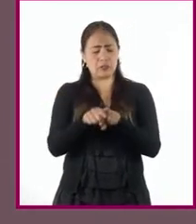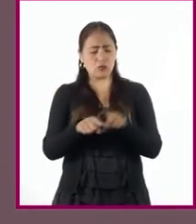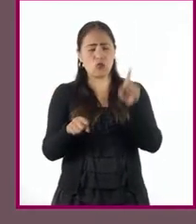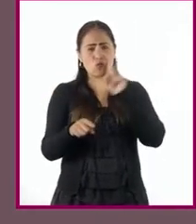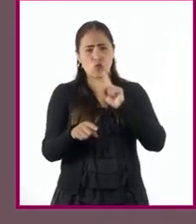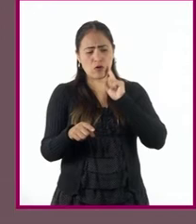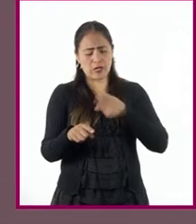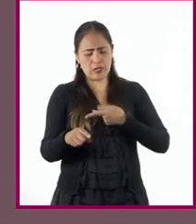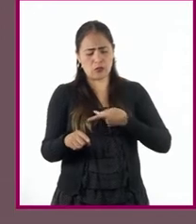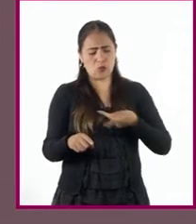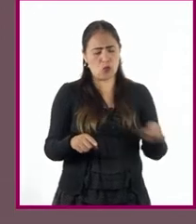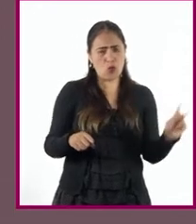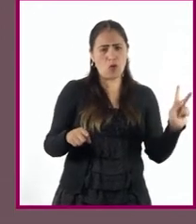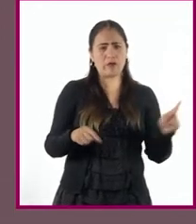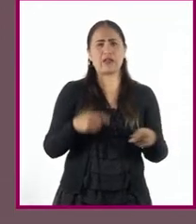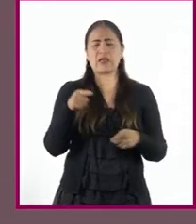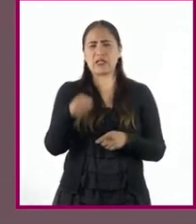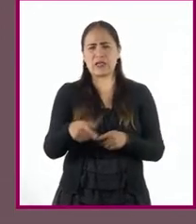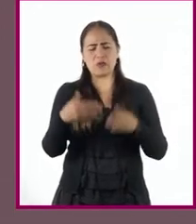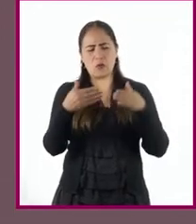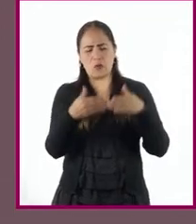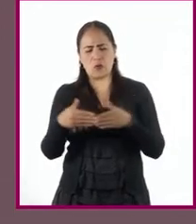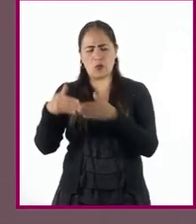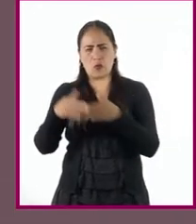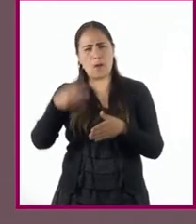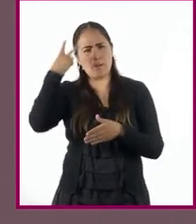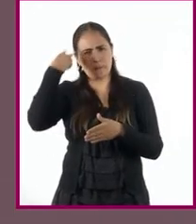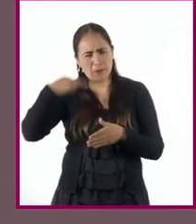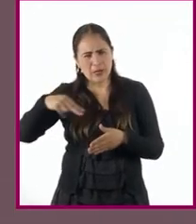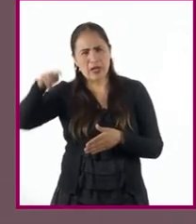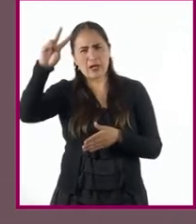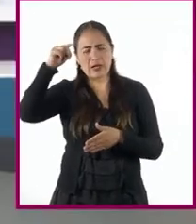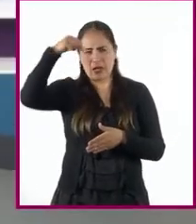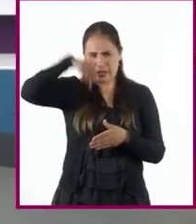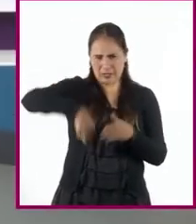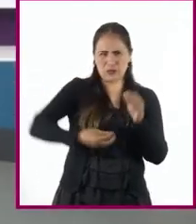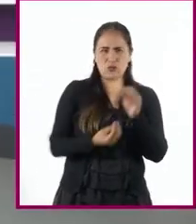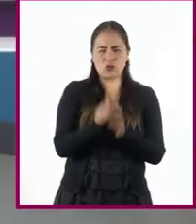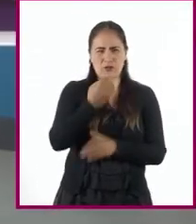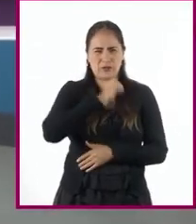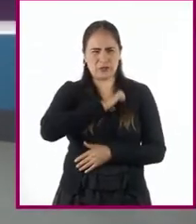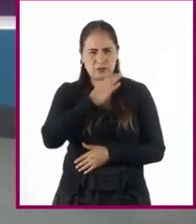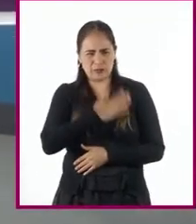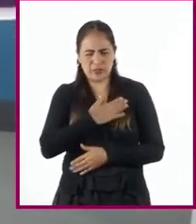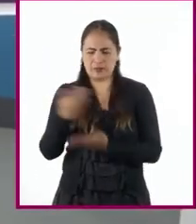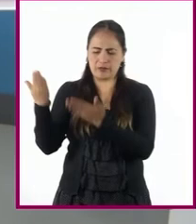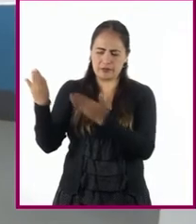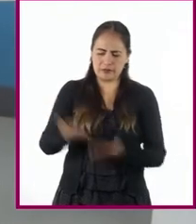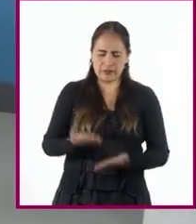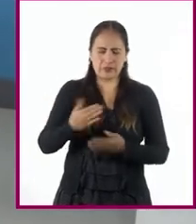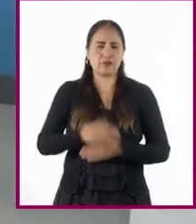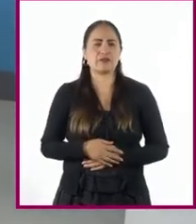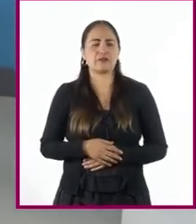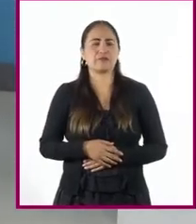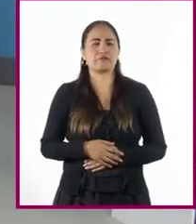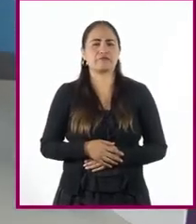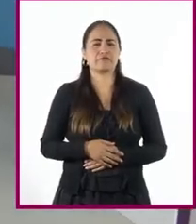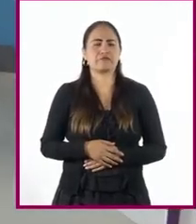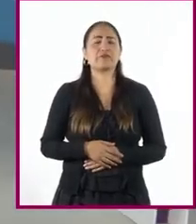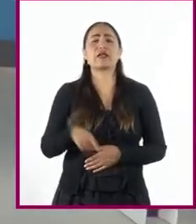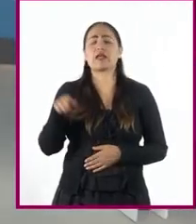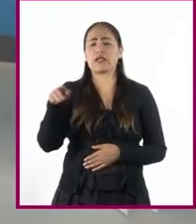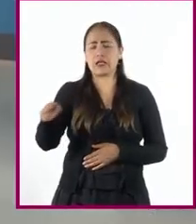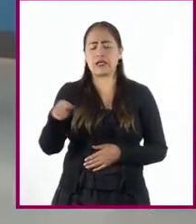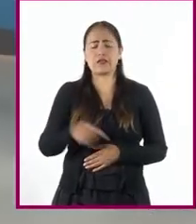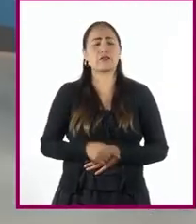emprendieron el largo y peligroso viaje hacia el nuevo mundo. Muchas de ellas eran confiadas al cuidado